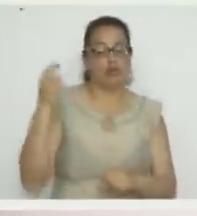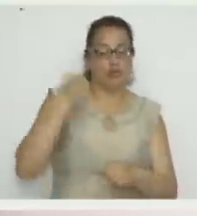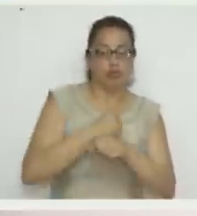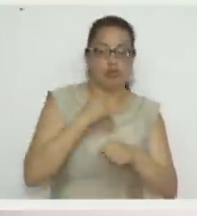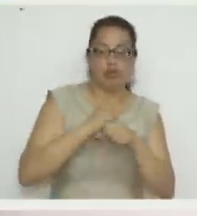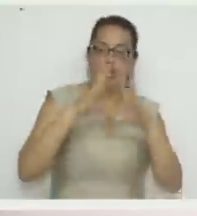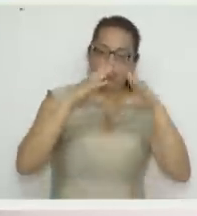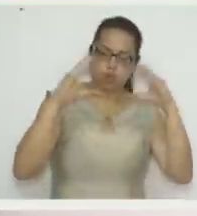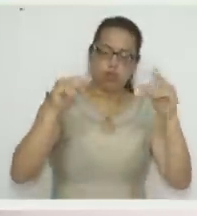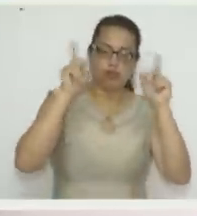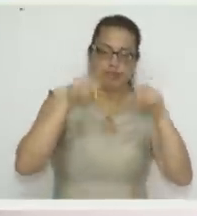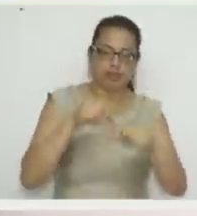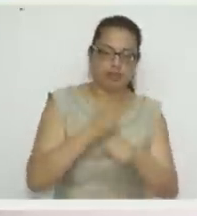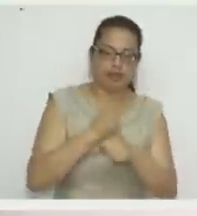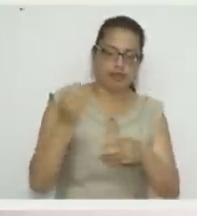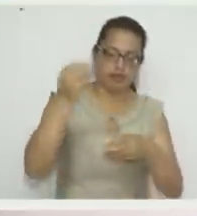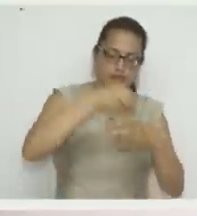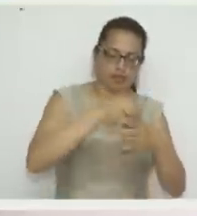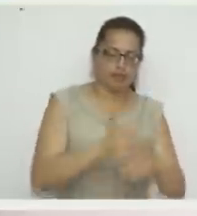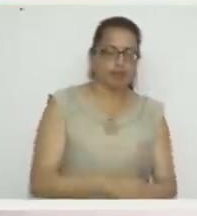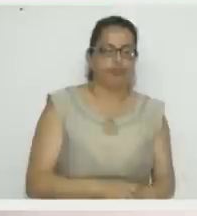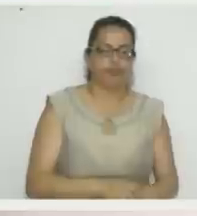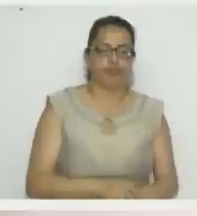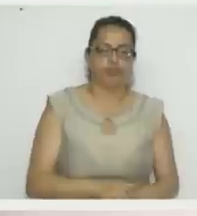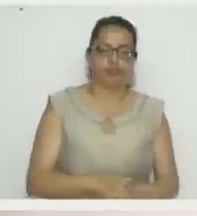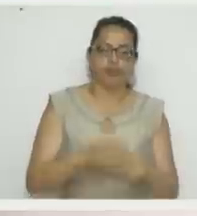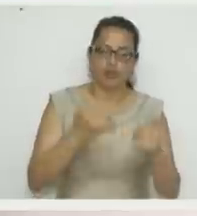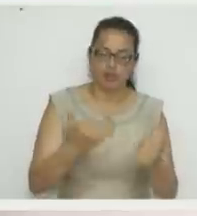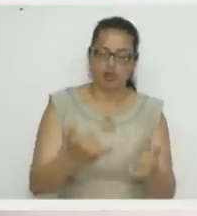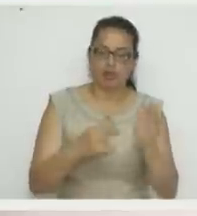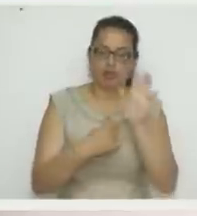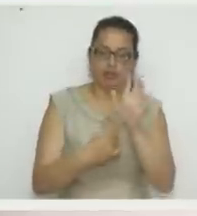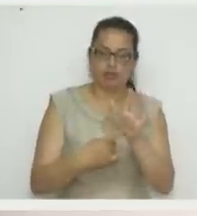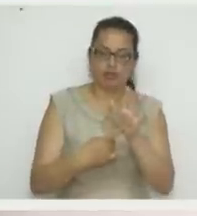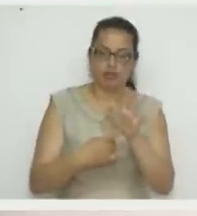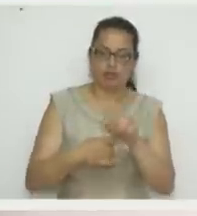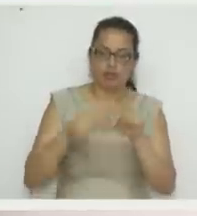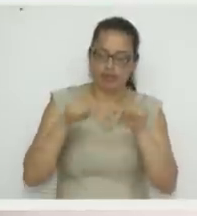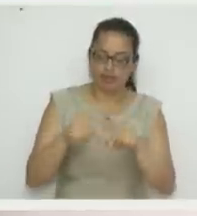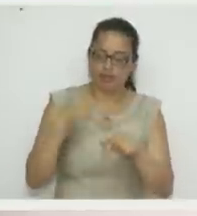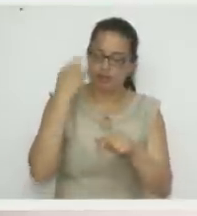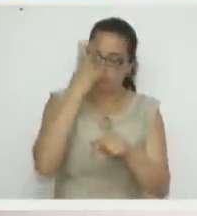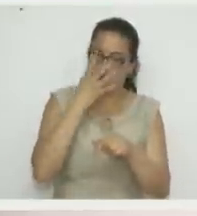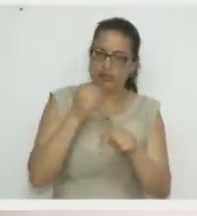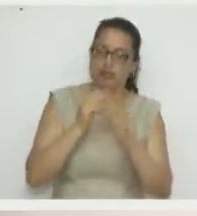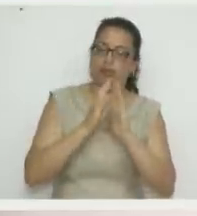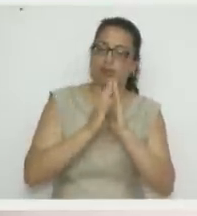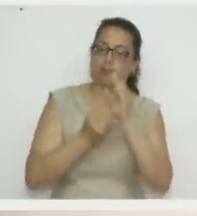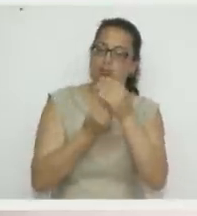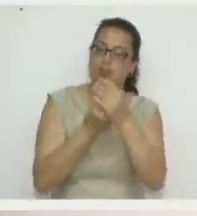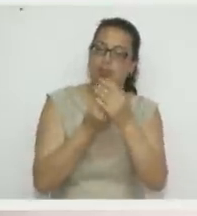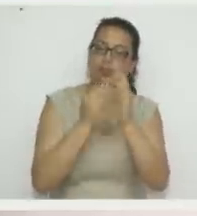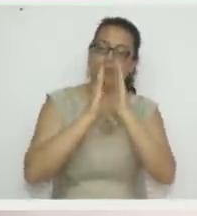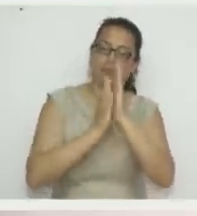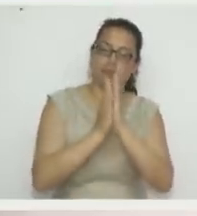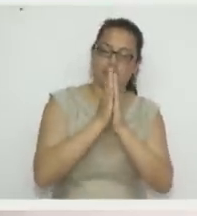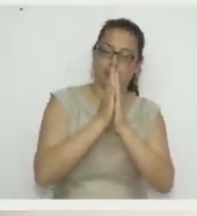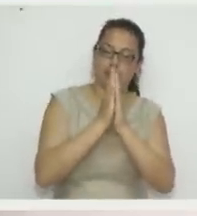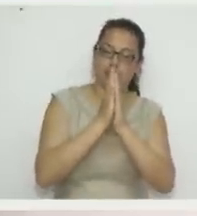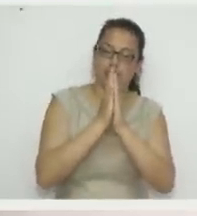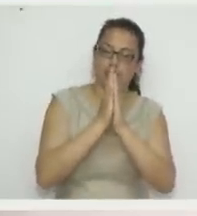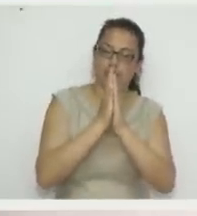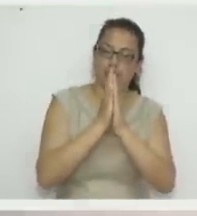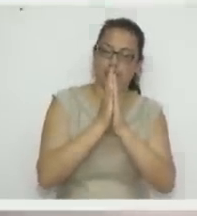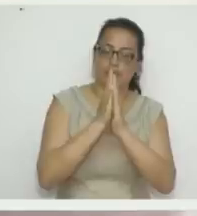muchas cosas más. Acá mientras la Profe va cortando ahí, les voy a mostrar estos adornos tan bonitos para el árbol, que también es una muy buena oportunidad de